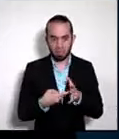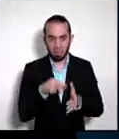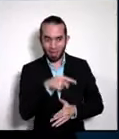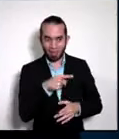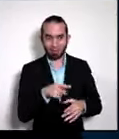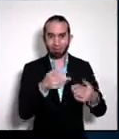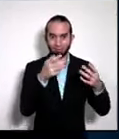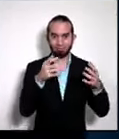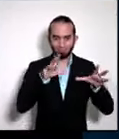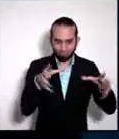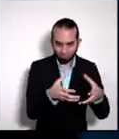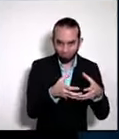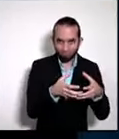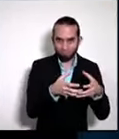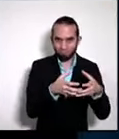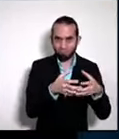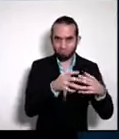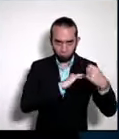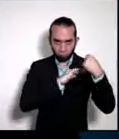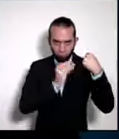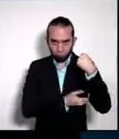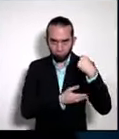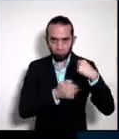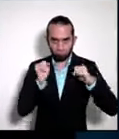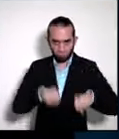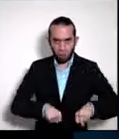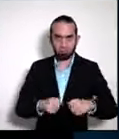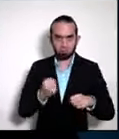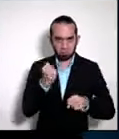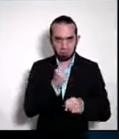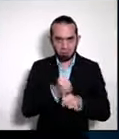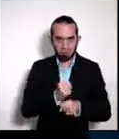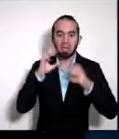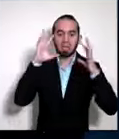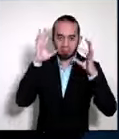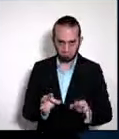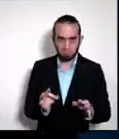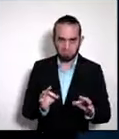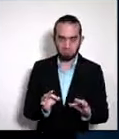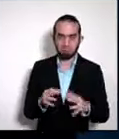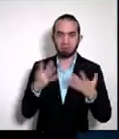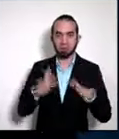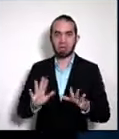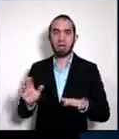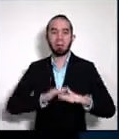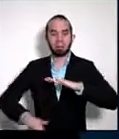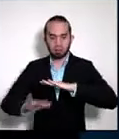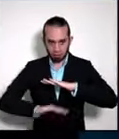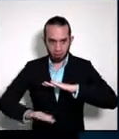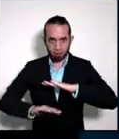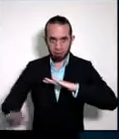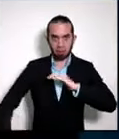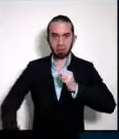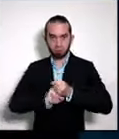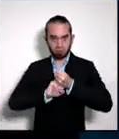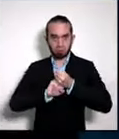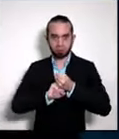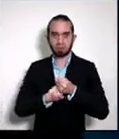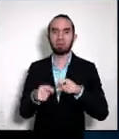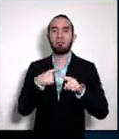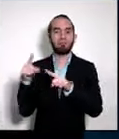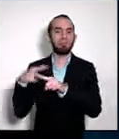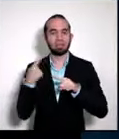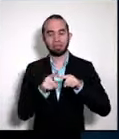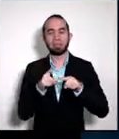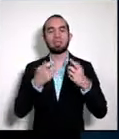se ostenta, es que tomamos la decisión apoyada y sustentada por las